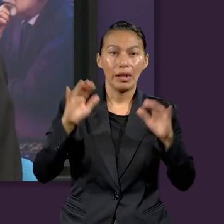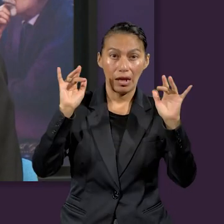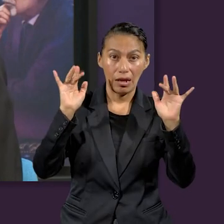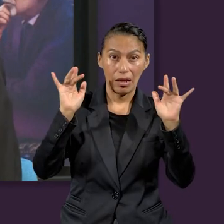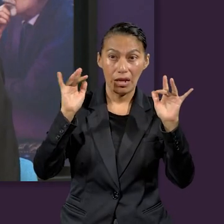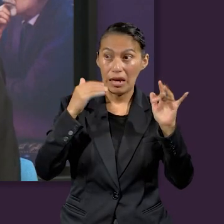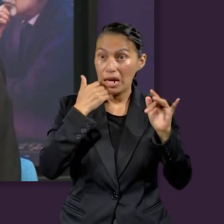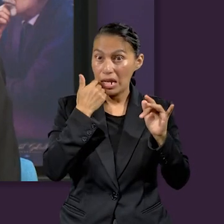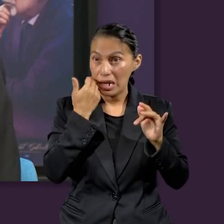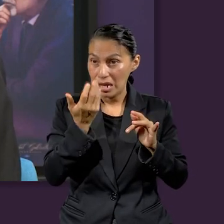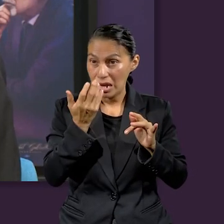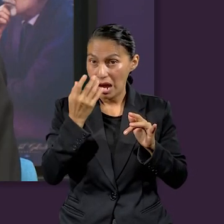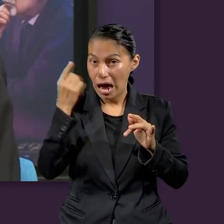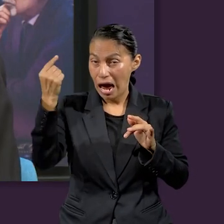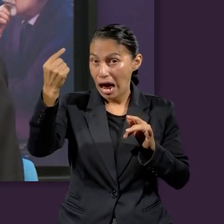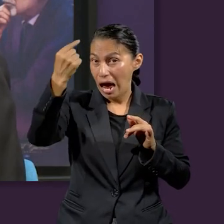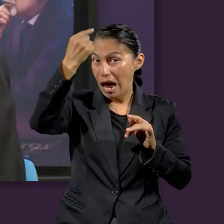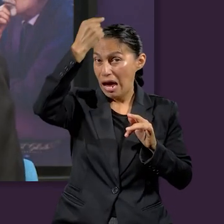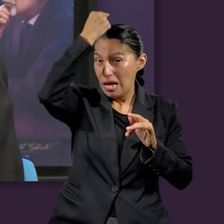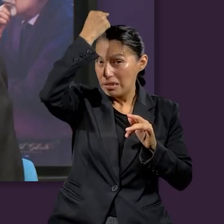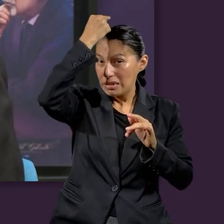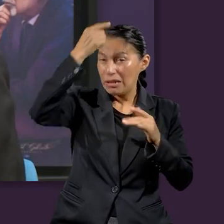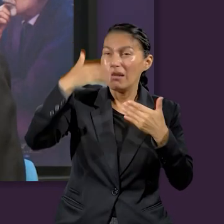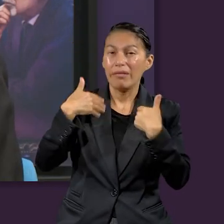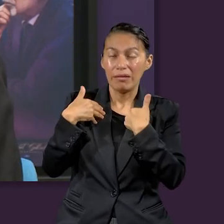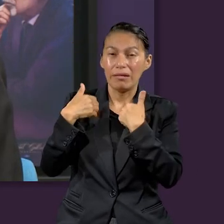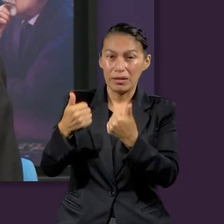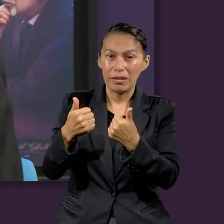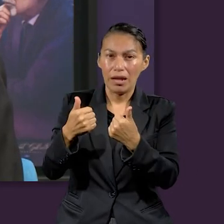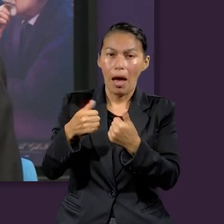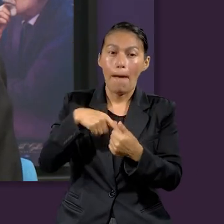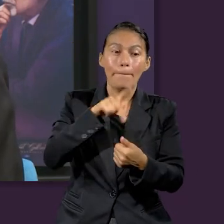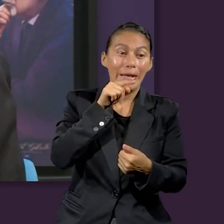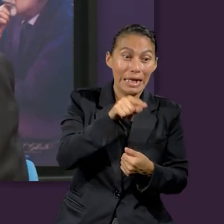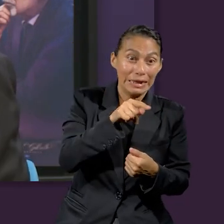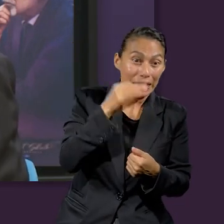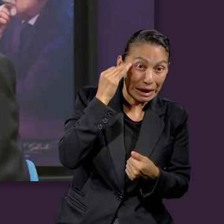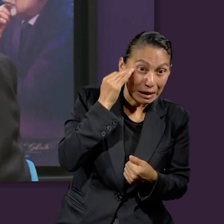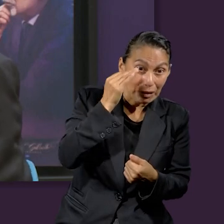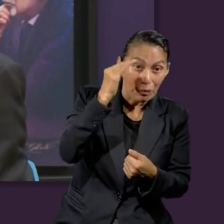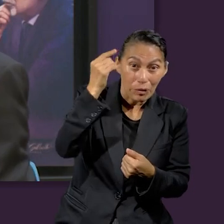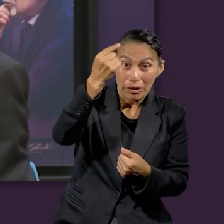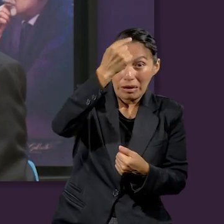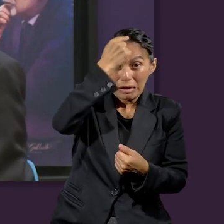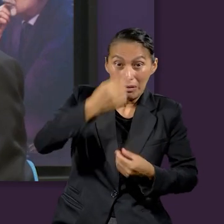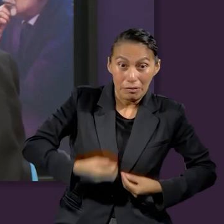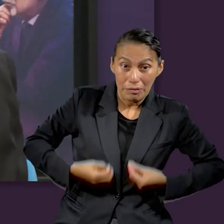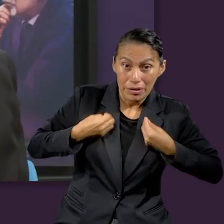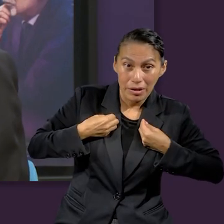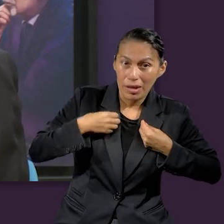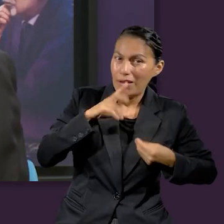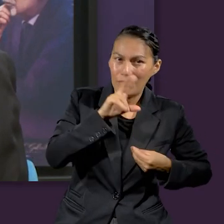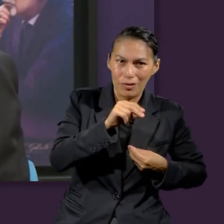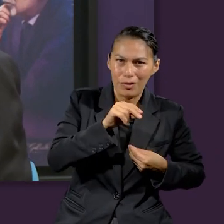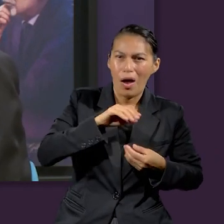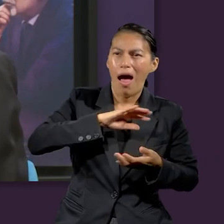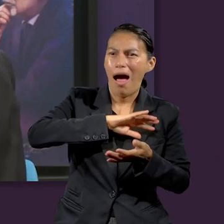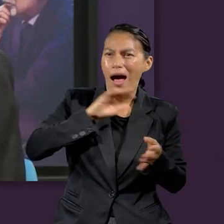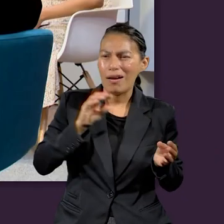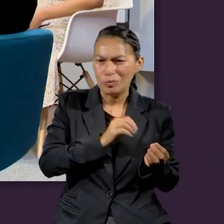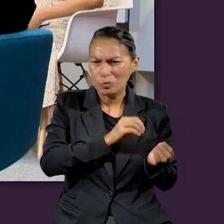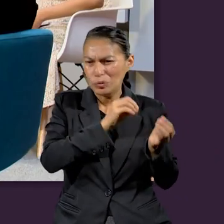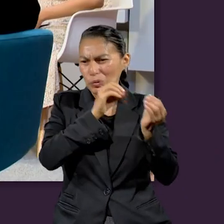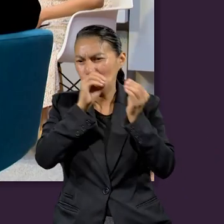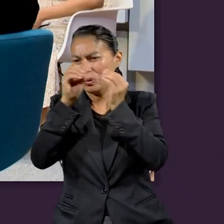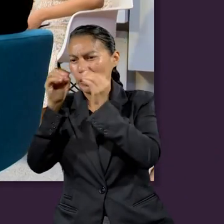Daniel entendiera esta visión, pero esta visión no era para el tiempo de Daniel, sino esta visión la trasladaba al tiempo del fin, es decir, a nuestros